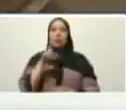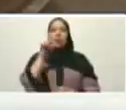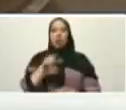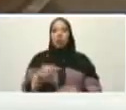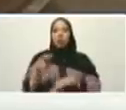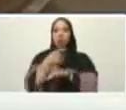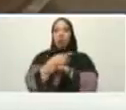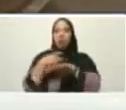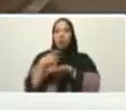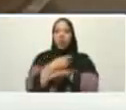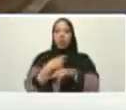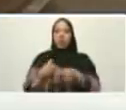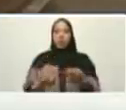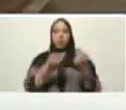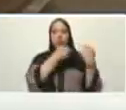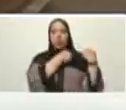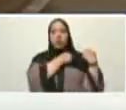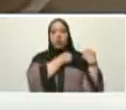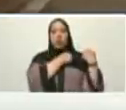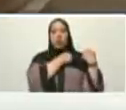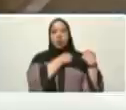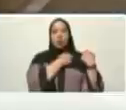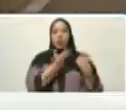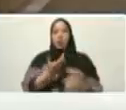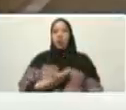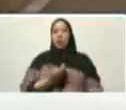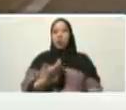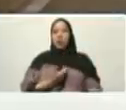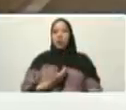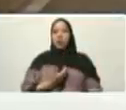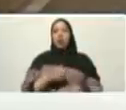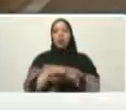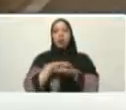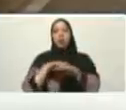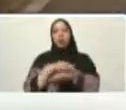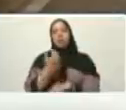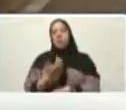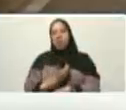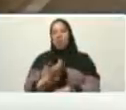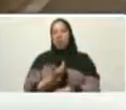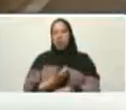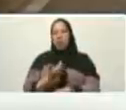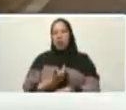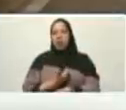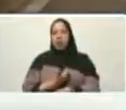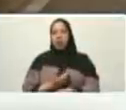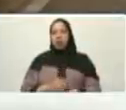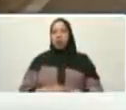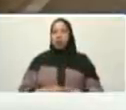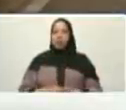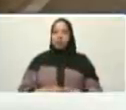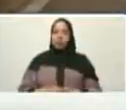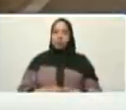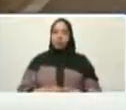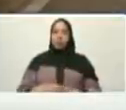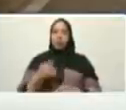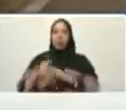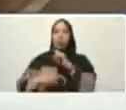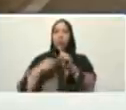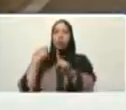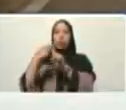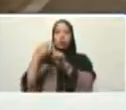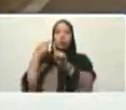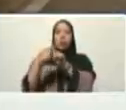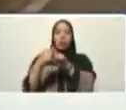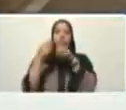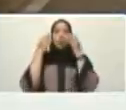que es un veterano alcalde perdón alcalde veterano de Puerto de la Cruz Nelson Moreno veterano